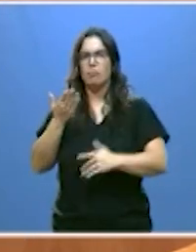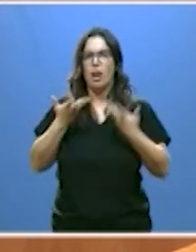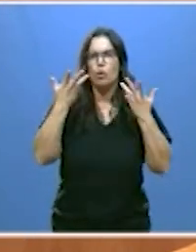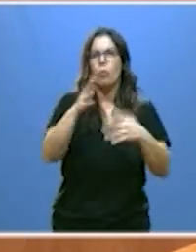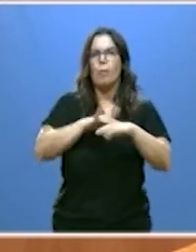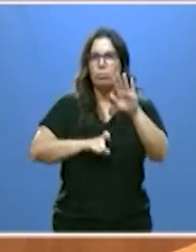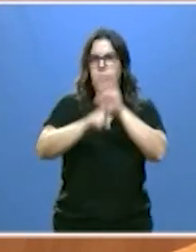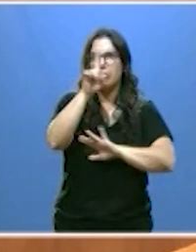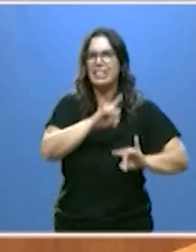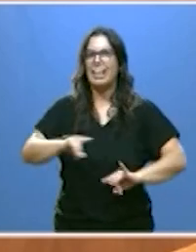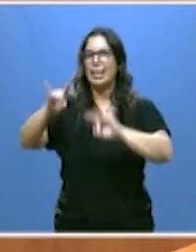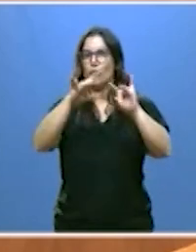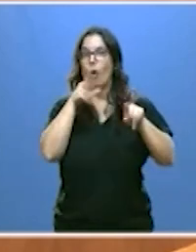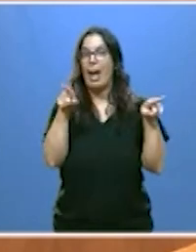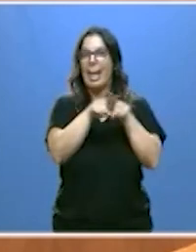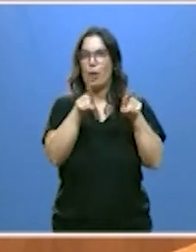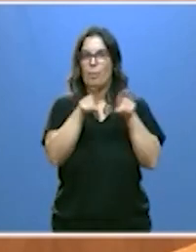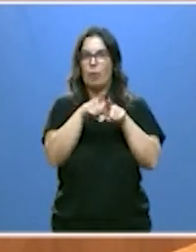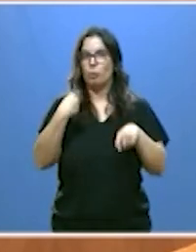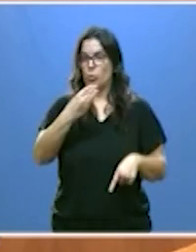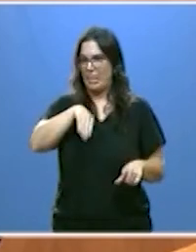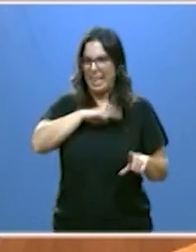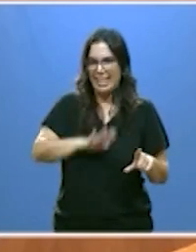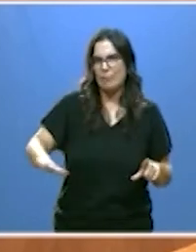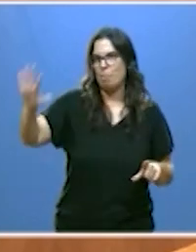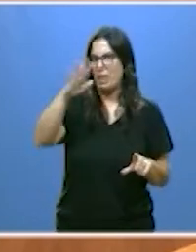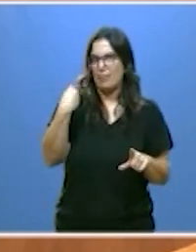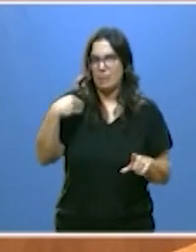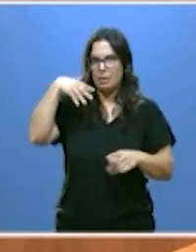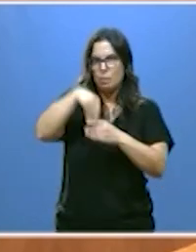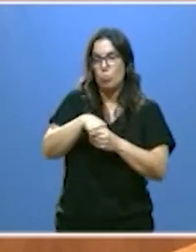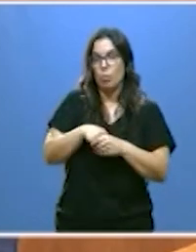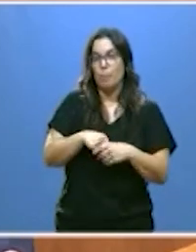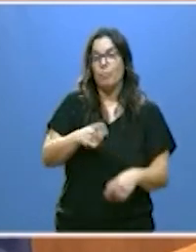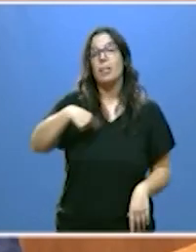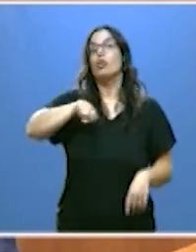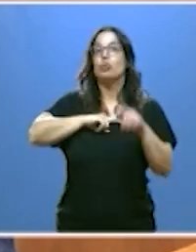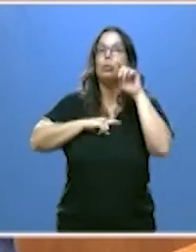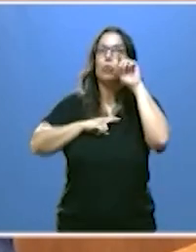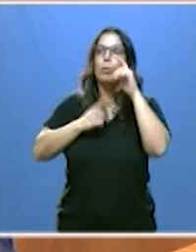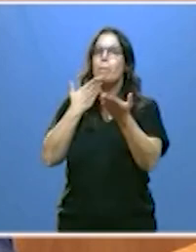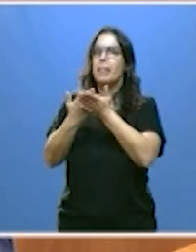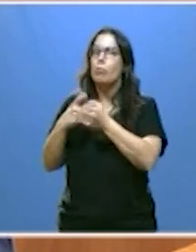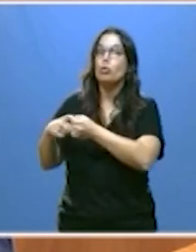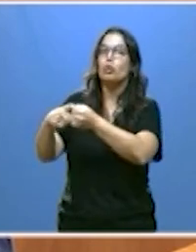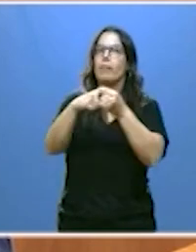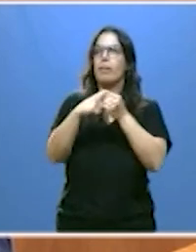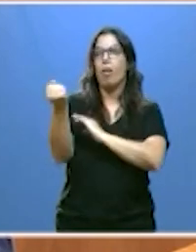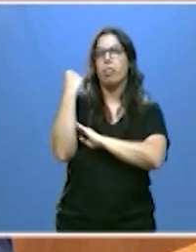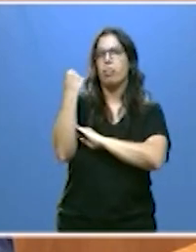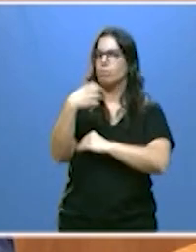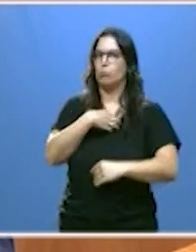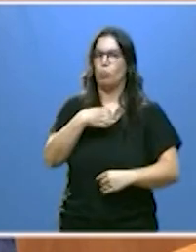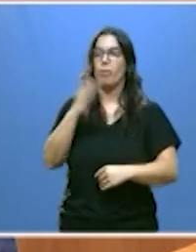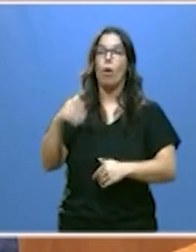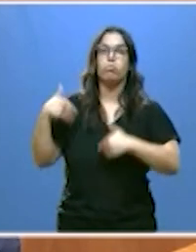territorios hermanos dentro de España. Y que nuestras demandas de solidaridad no se ignoren o se